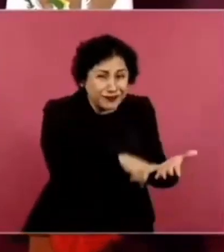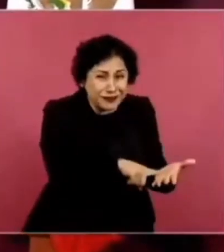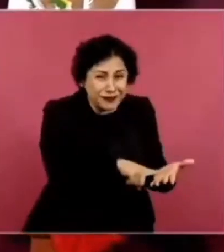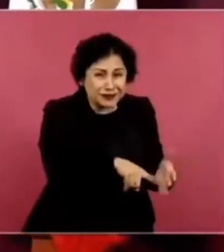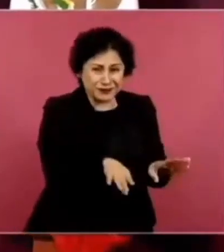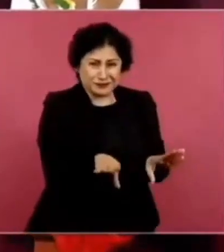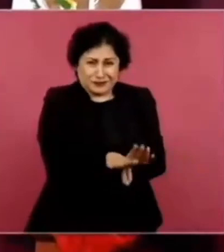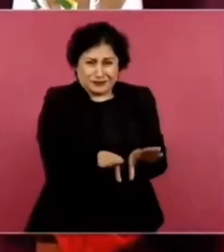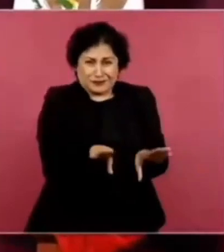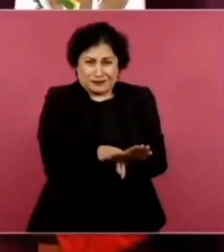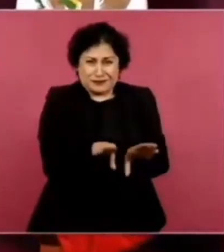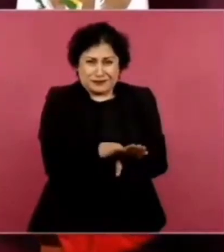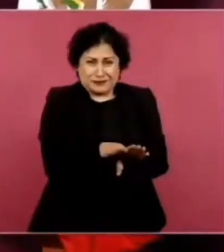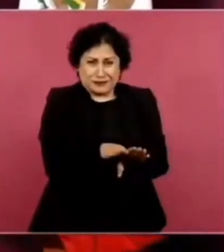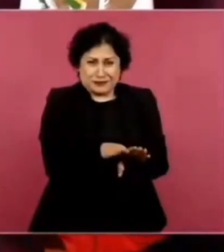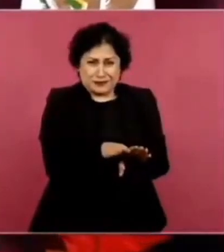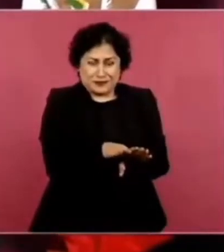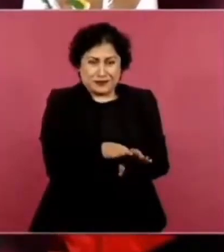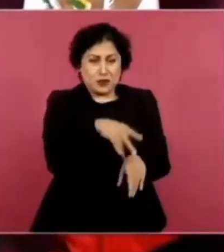eso. Y los de origen mexicanos.